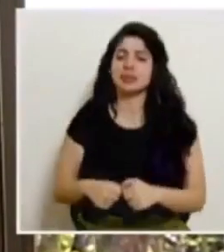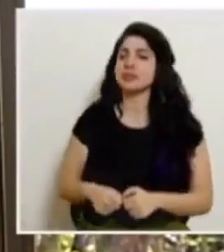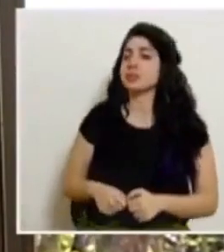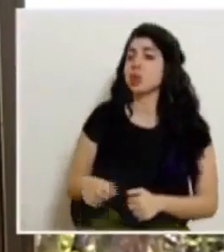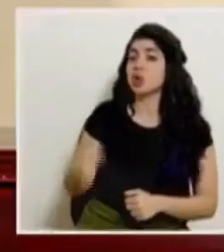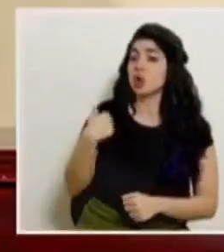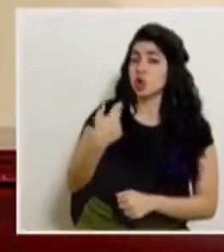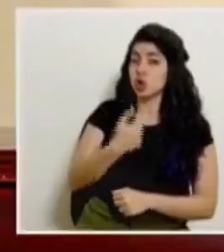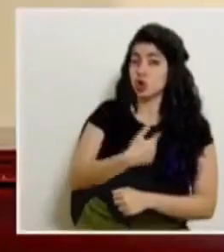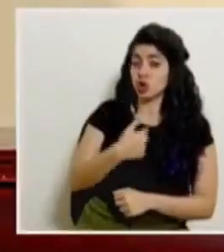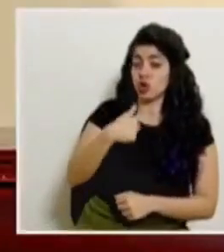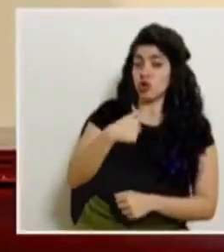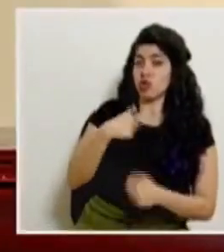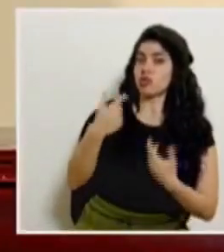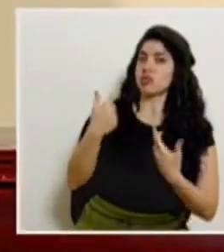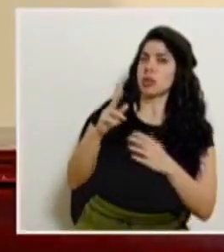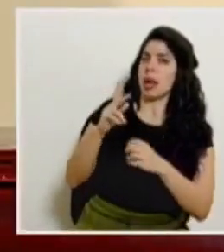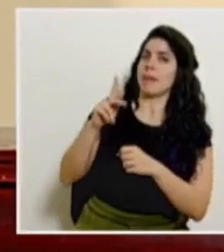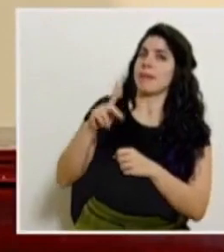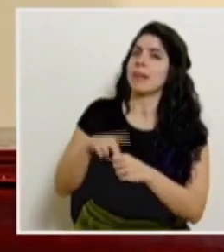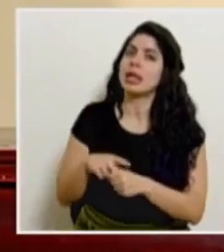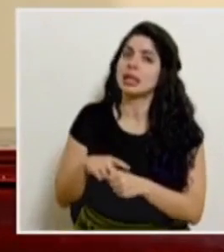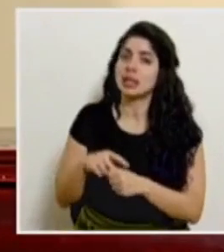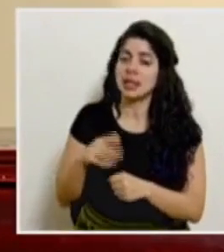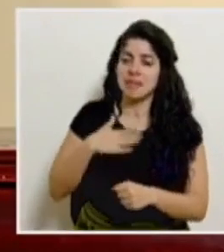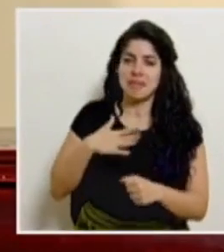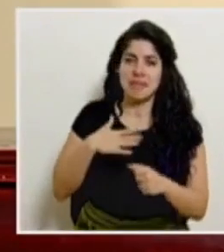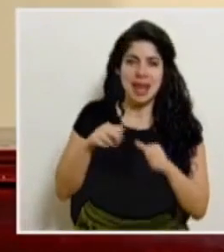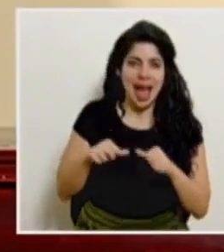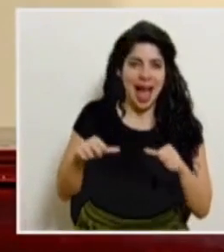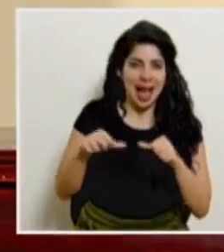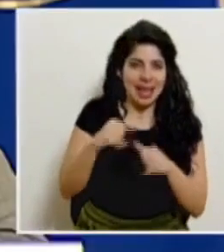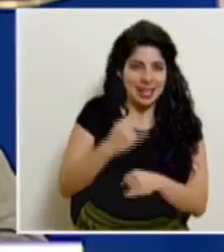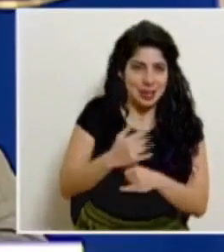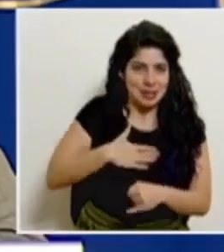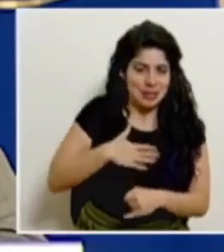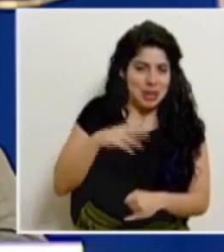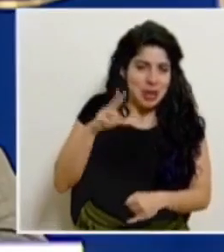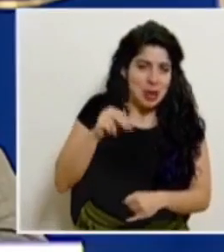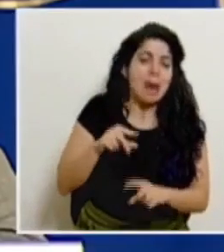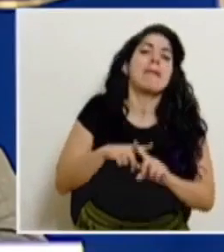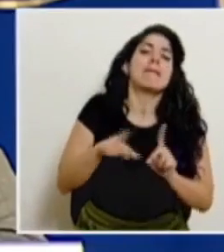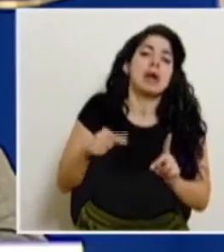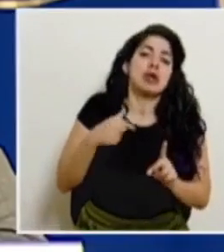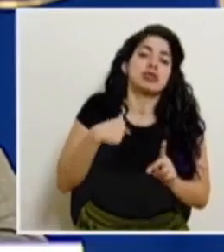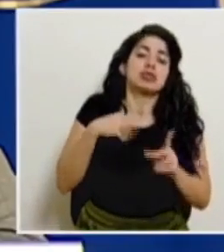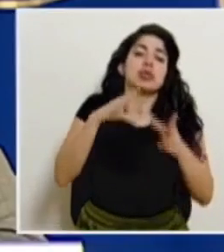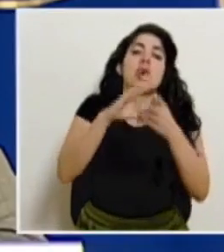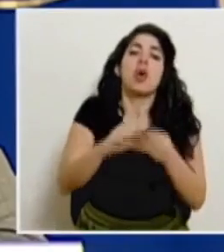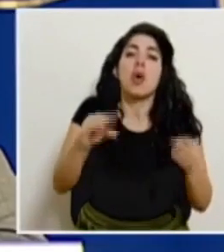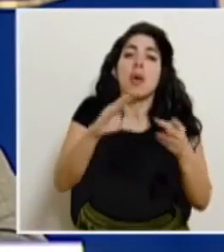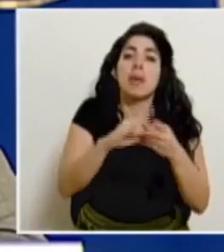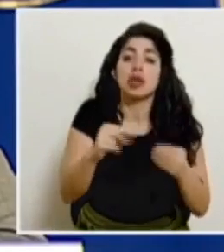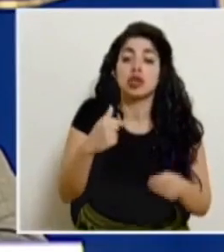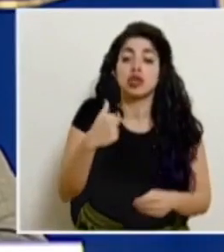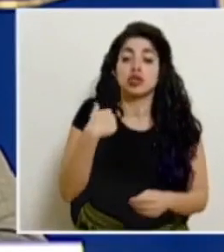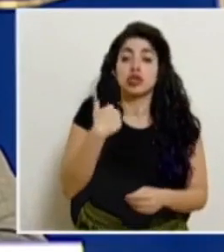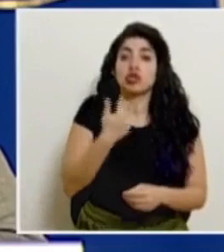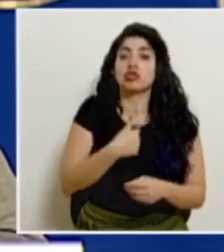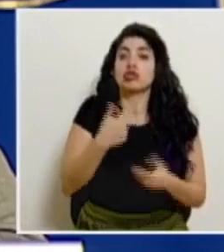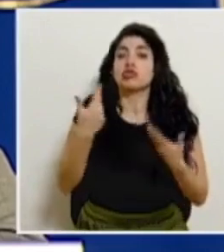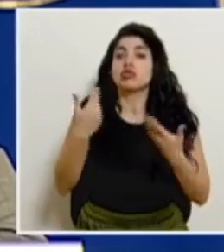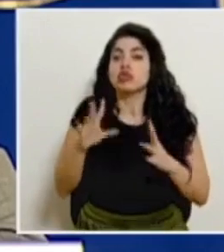Nosotros yo he participado no es una competencia directa de mi institución sin embargo voy a comentarle los aspectos que hemos